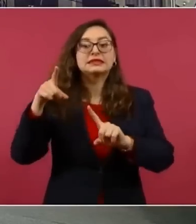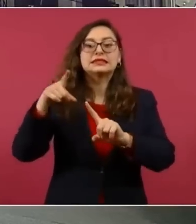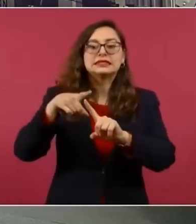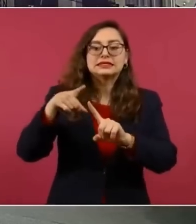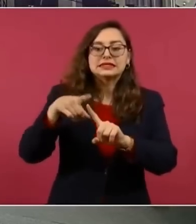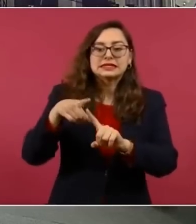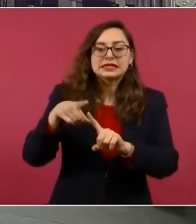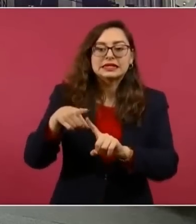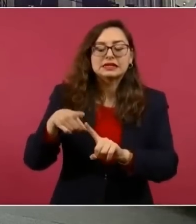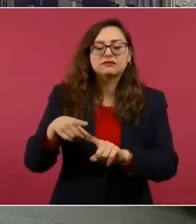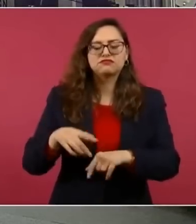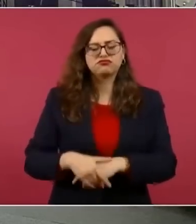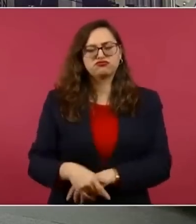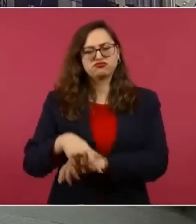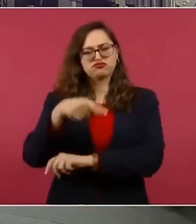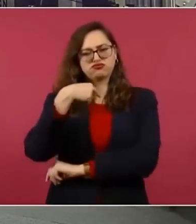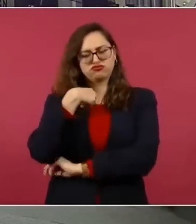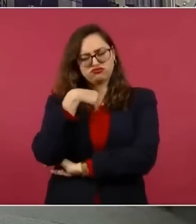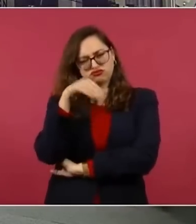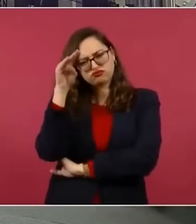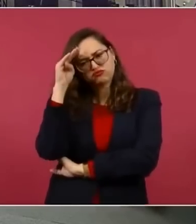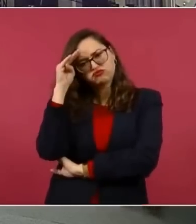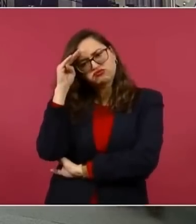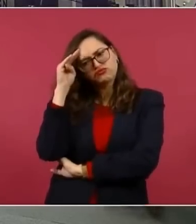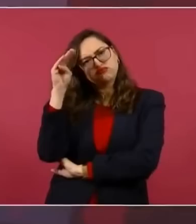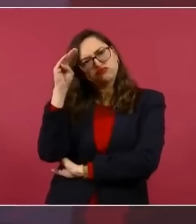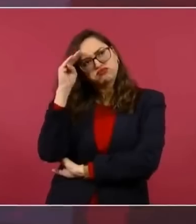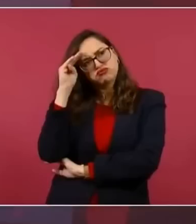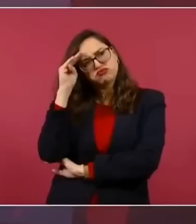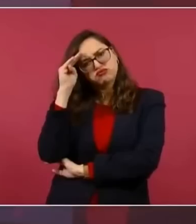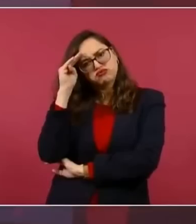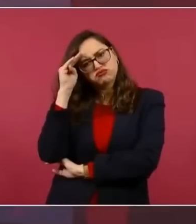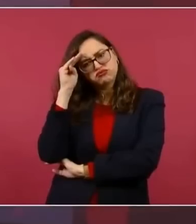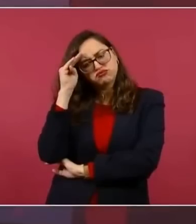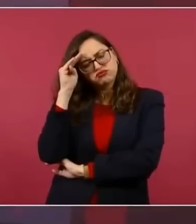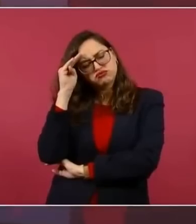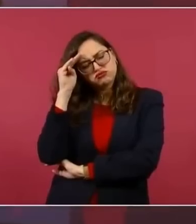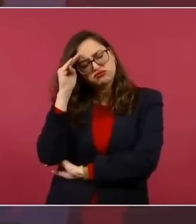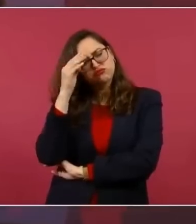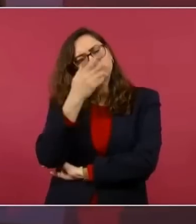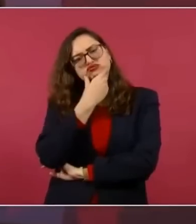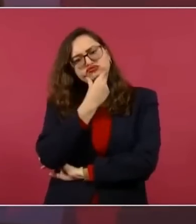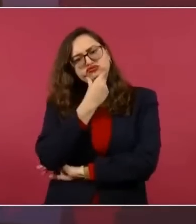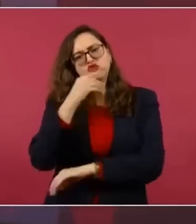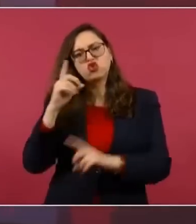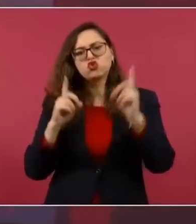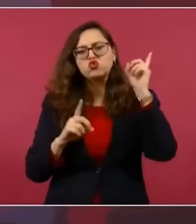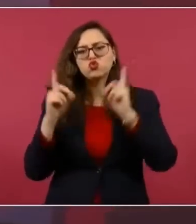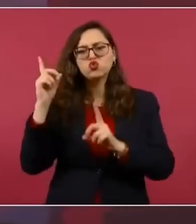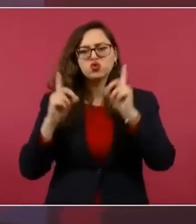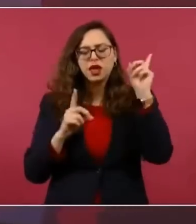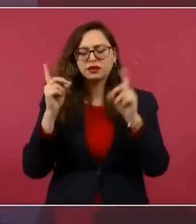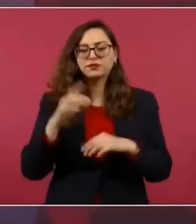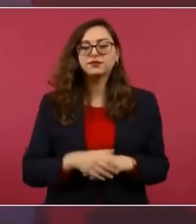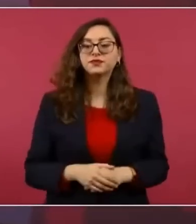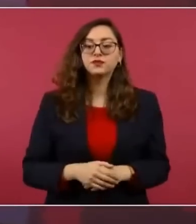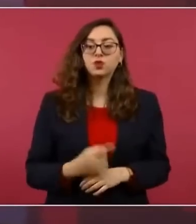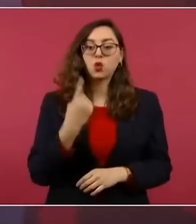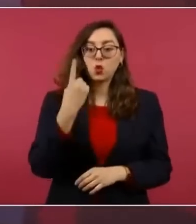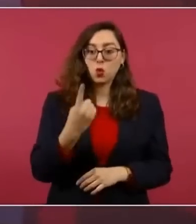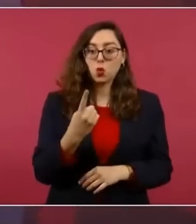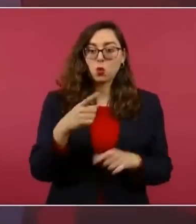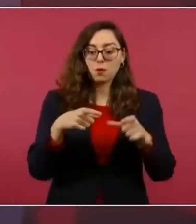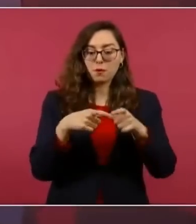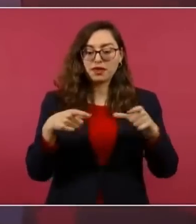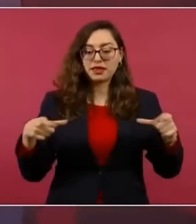Porque yo estaba preguntando. A ver, especialistas. Un billete de 100 dólares,